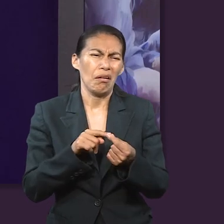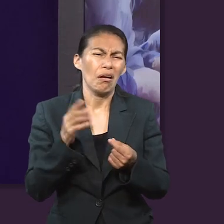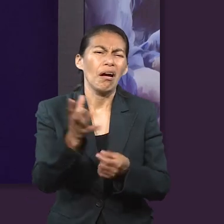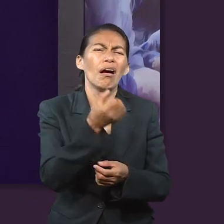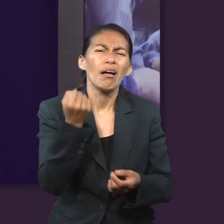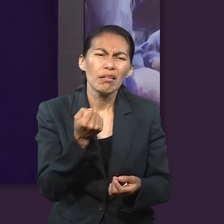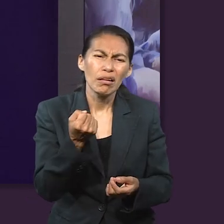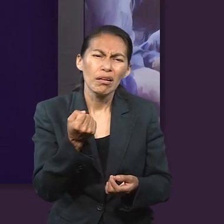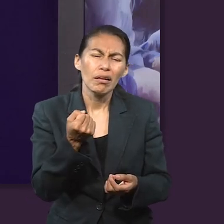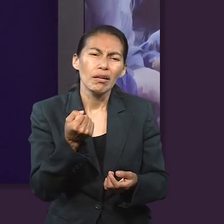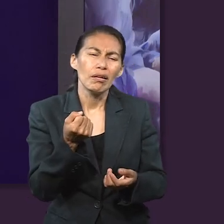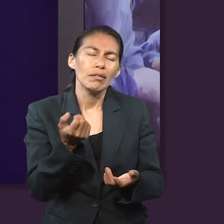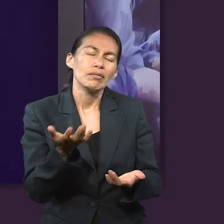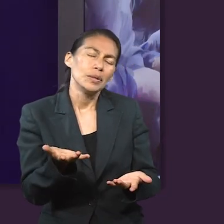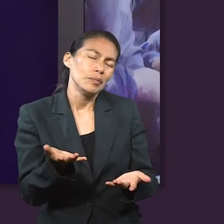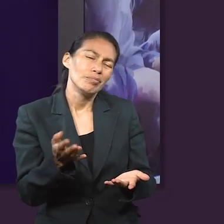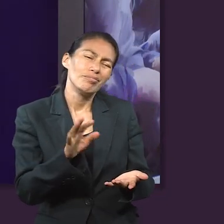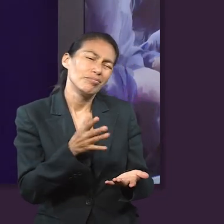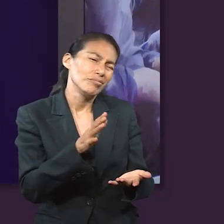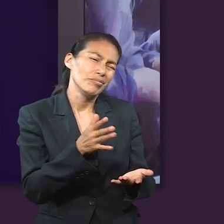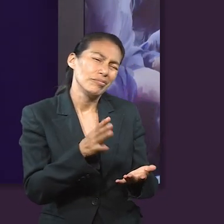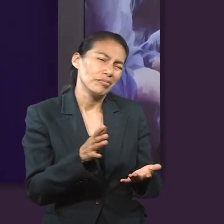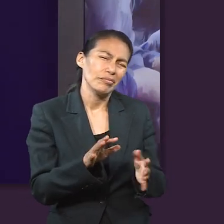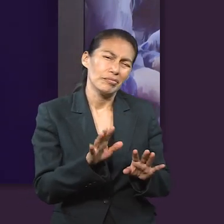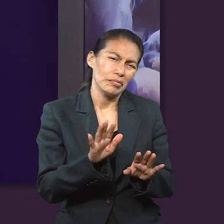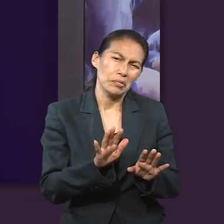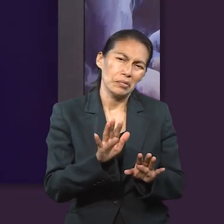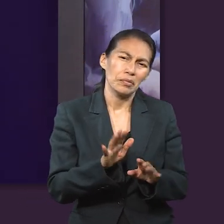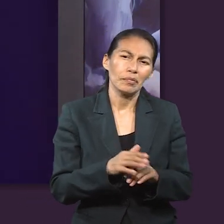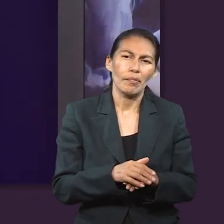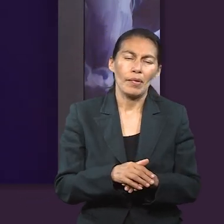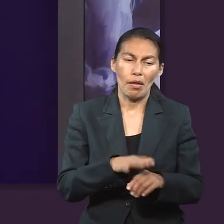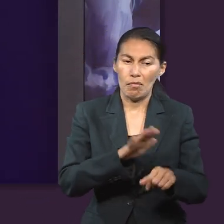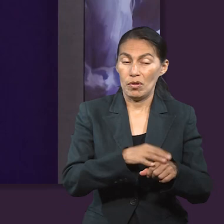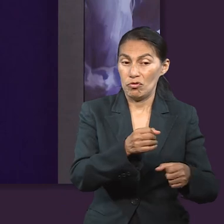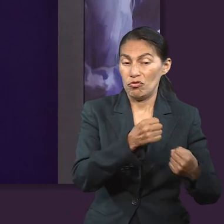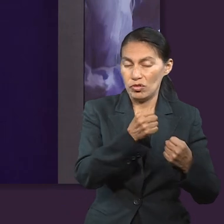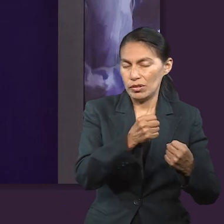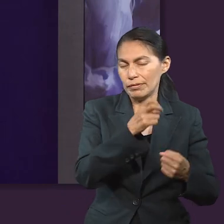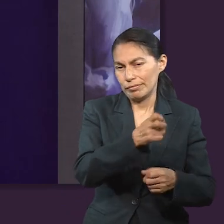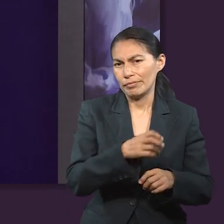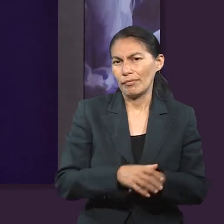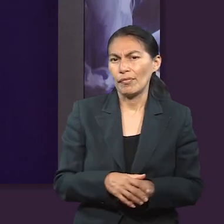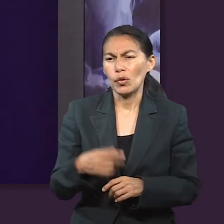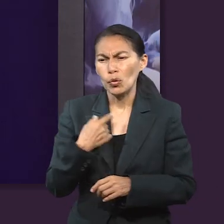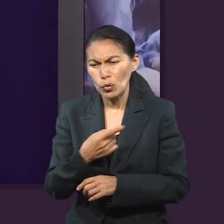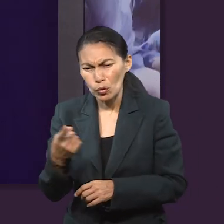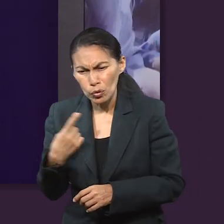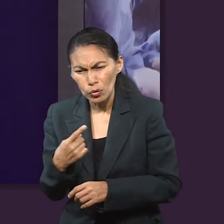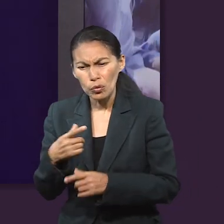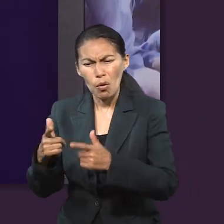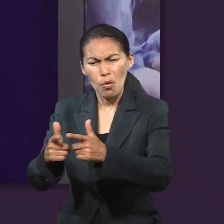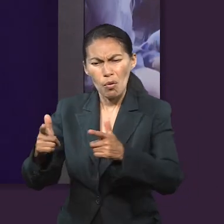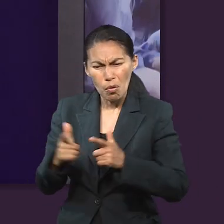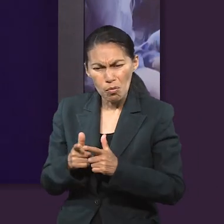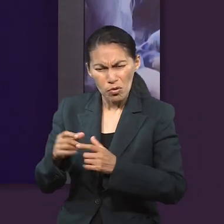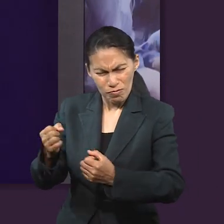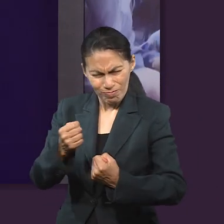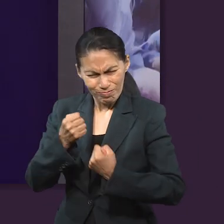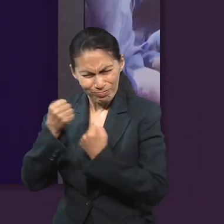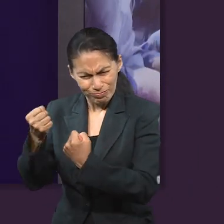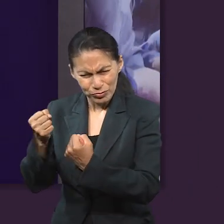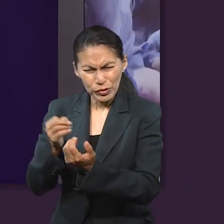es como muy bien percibida, pero es el mismo principio, ¿no? En este caso, al nosotros tener comunidades